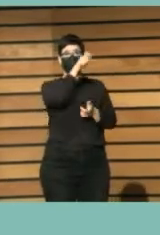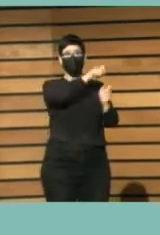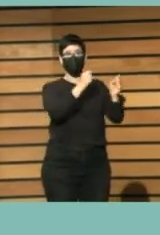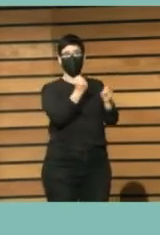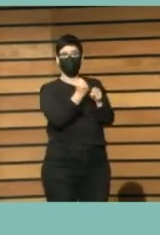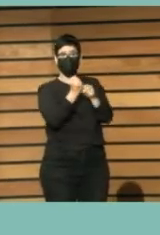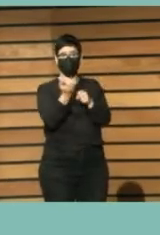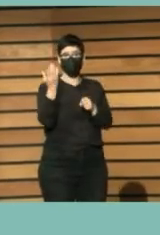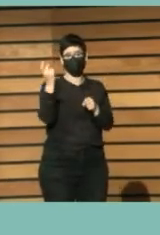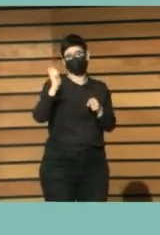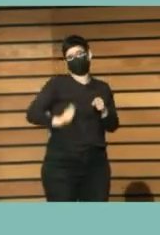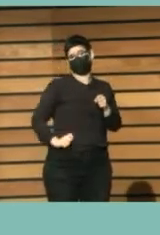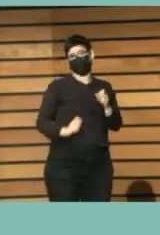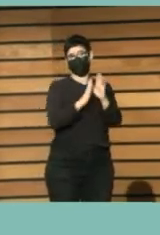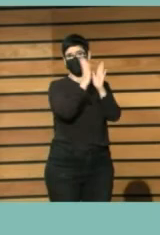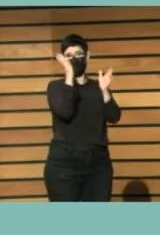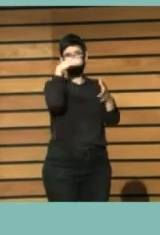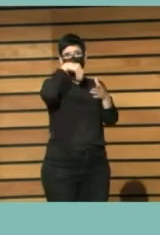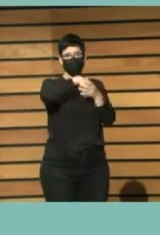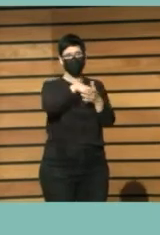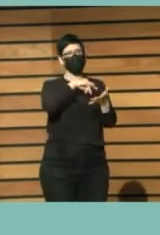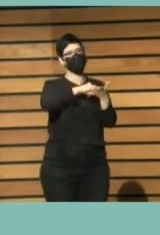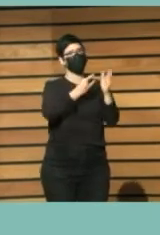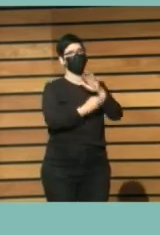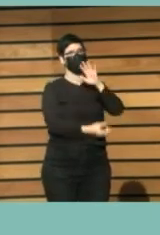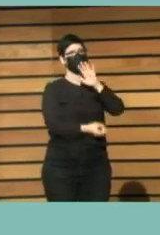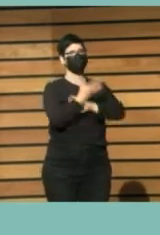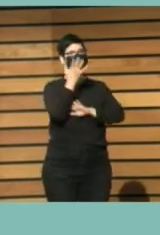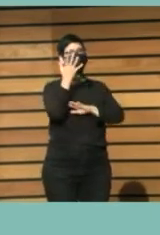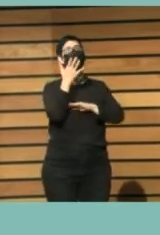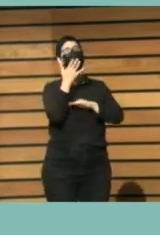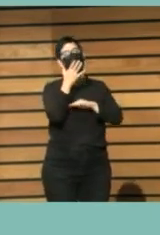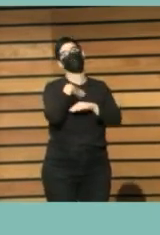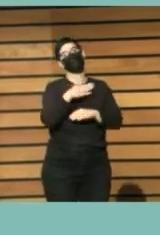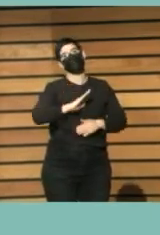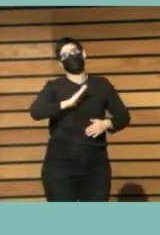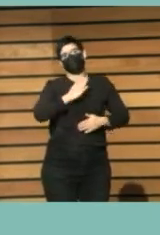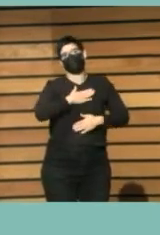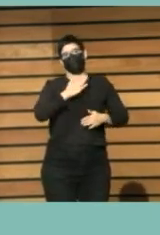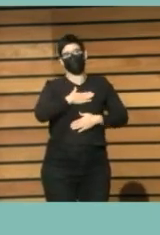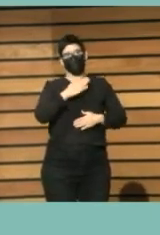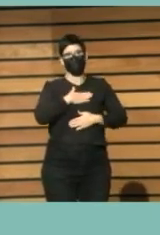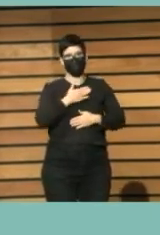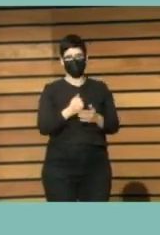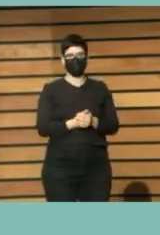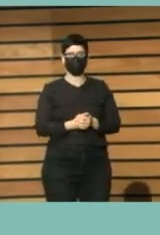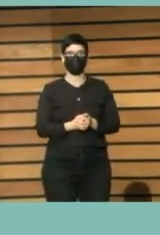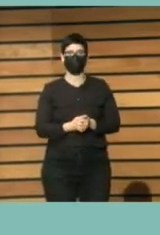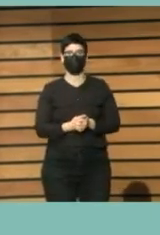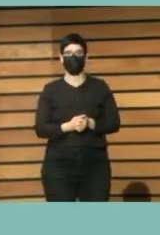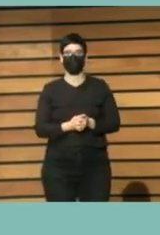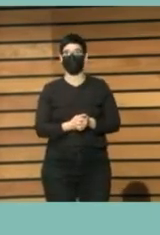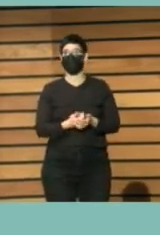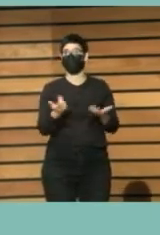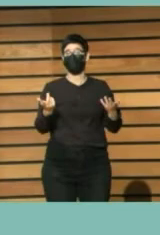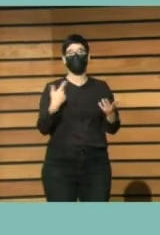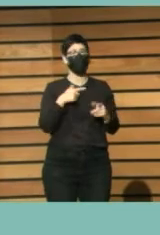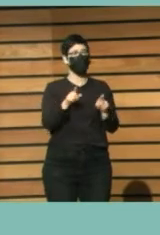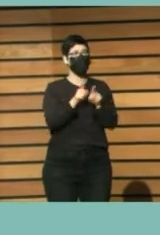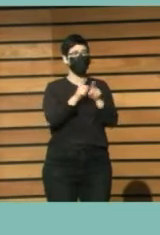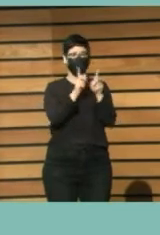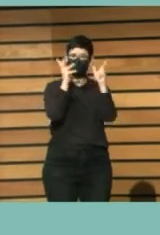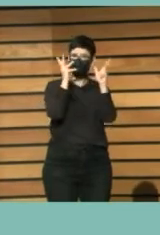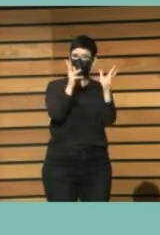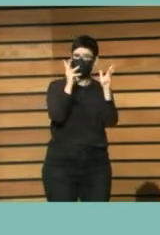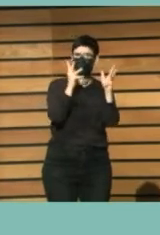que gestionen o ejecuten proyectos de digitalización con fondos patrimoniales. Se trata de unas recomendaciones de gran utilidad